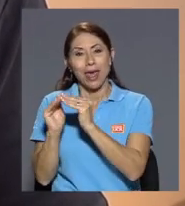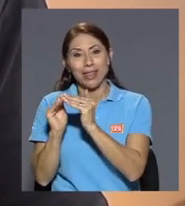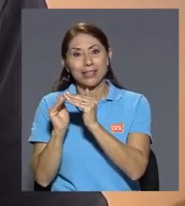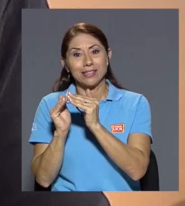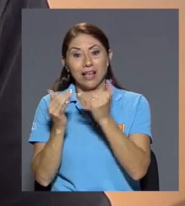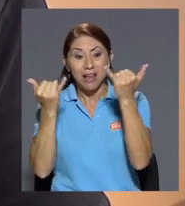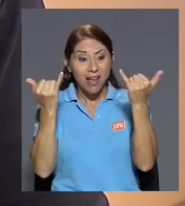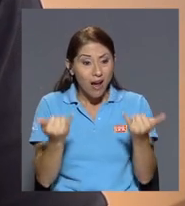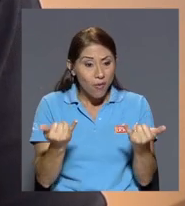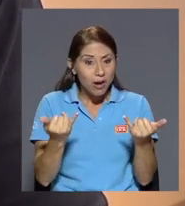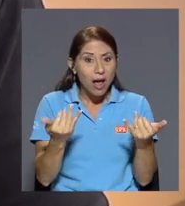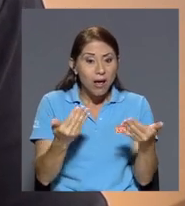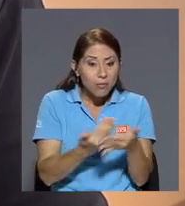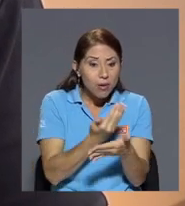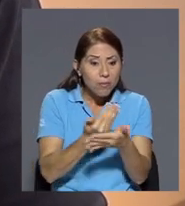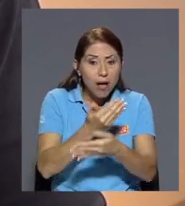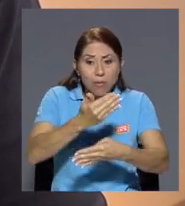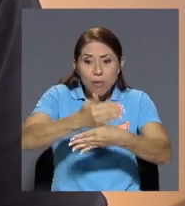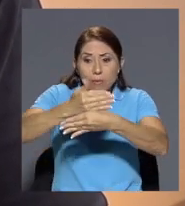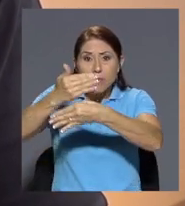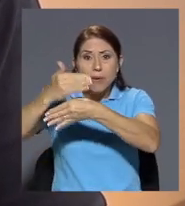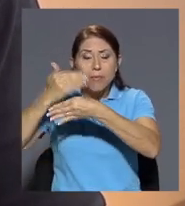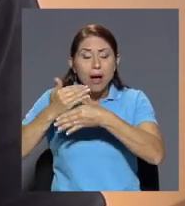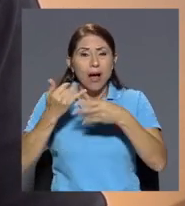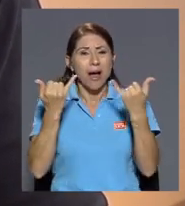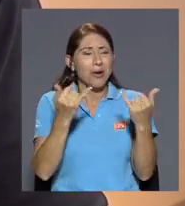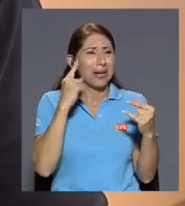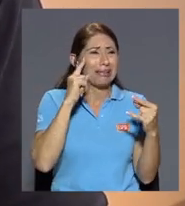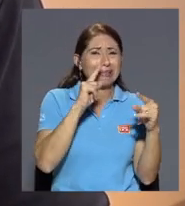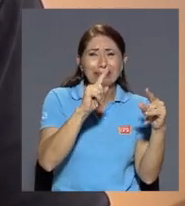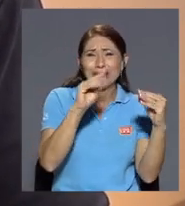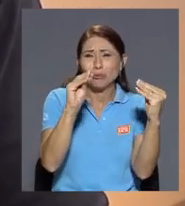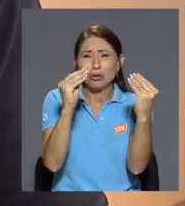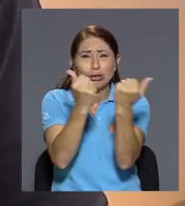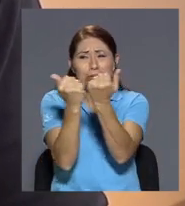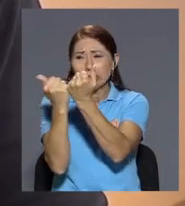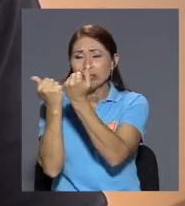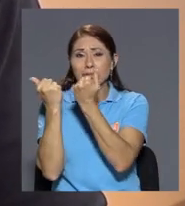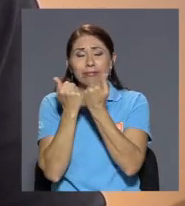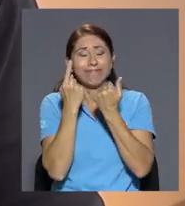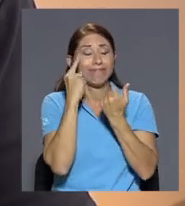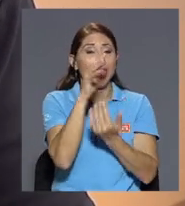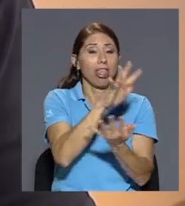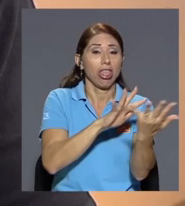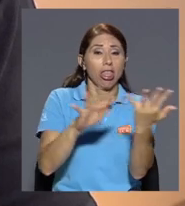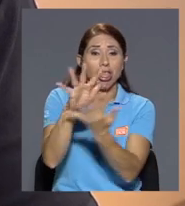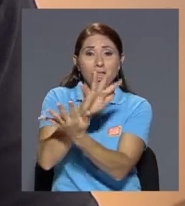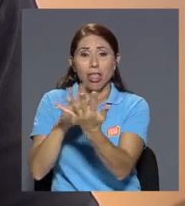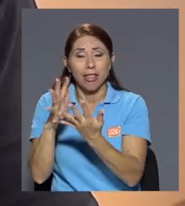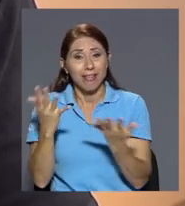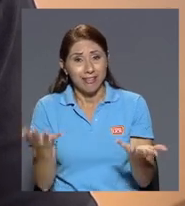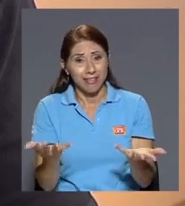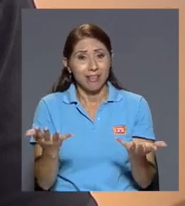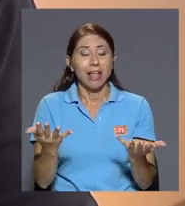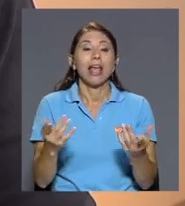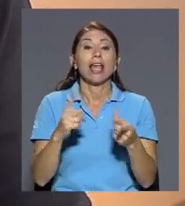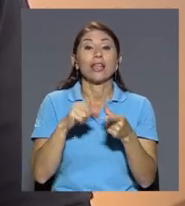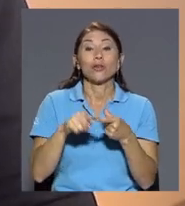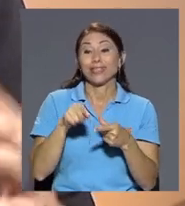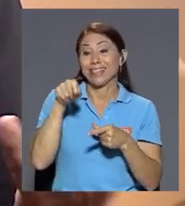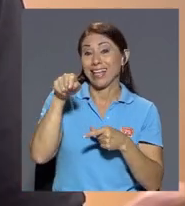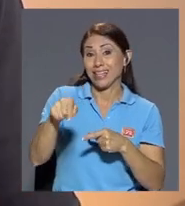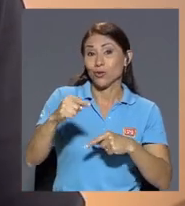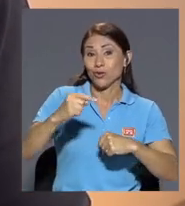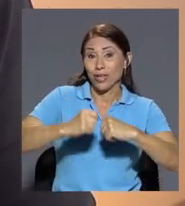paisajes urbanos caóticos a nivel visual y edificios de este tipo tienen ya de porción de